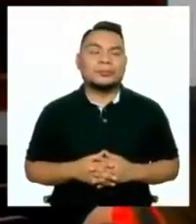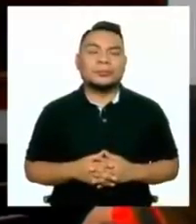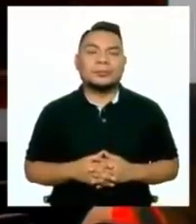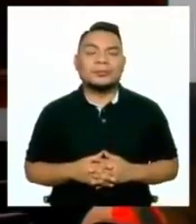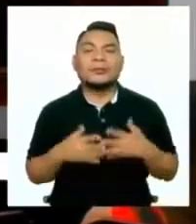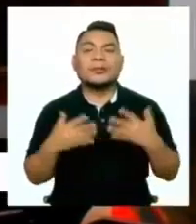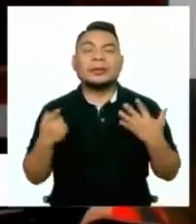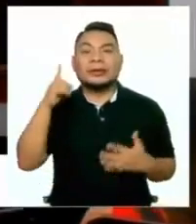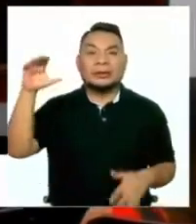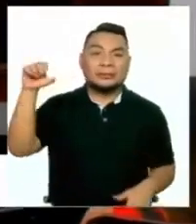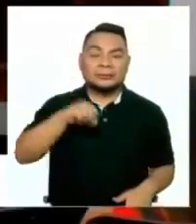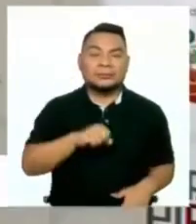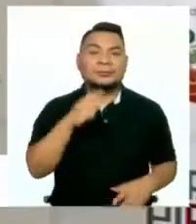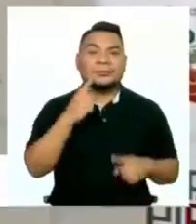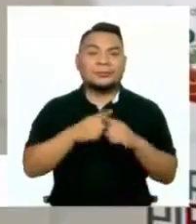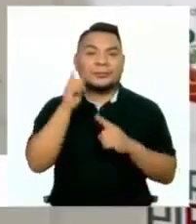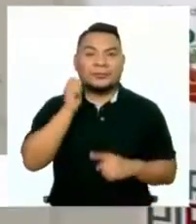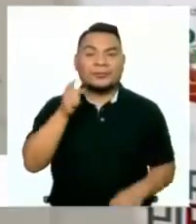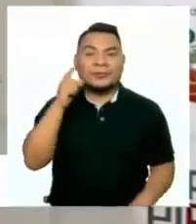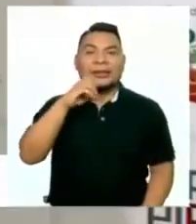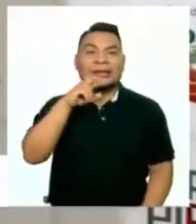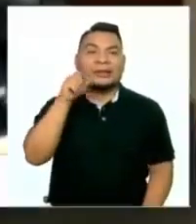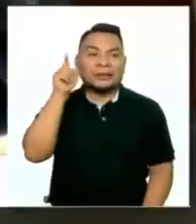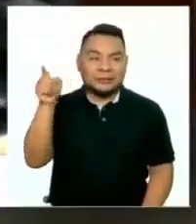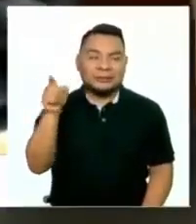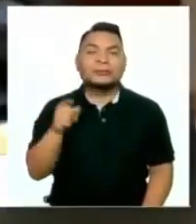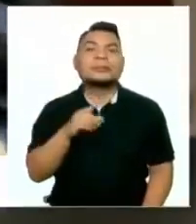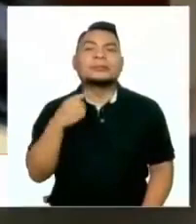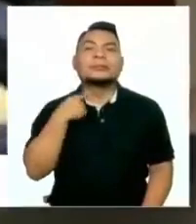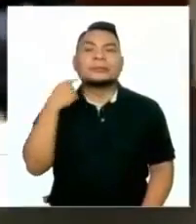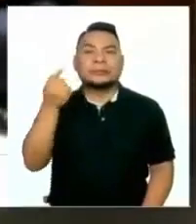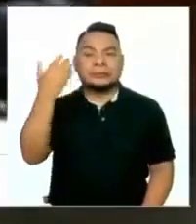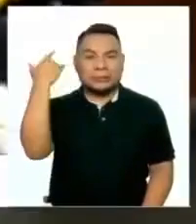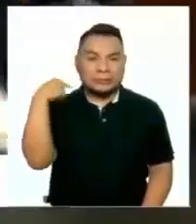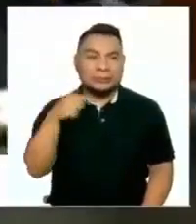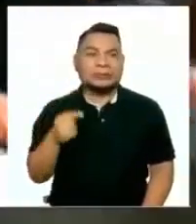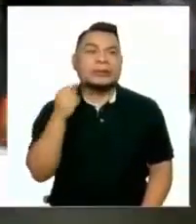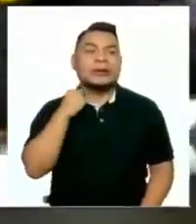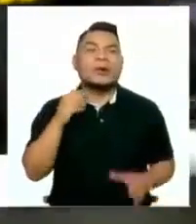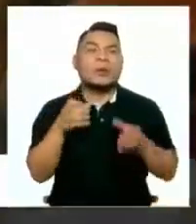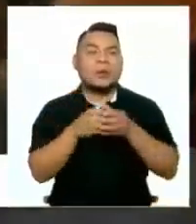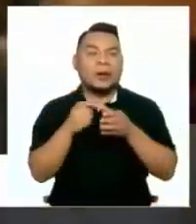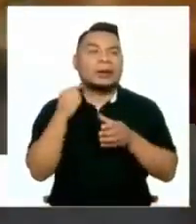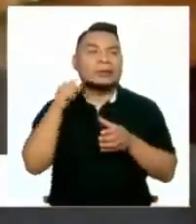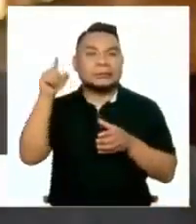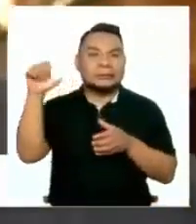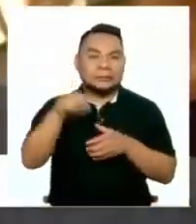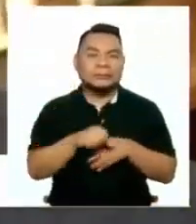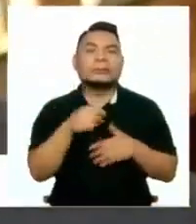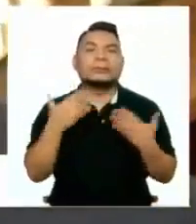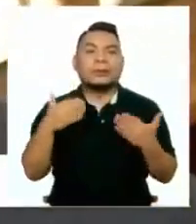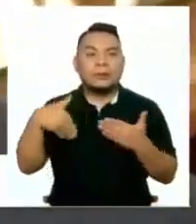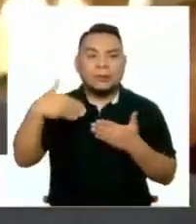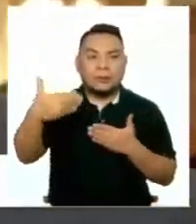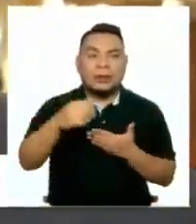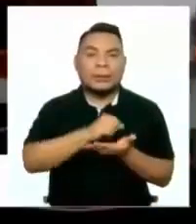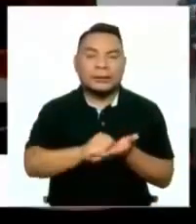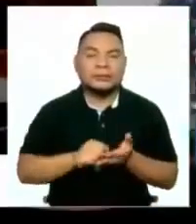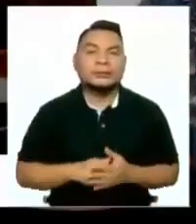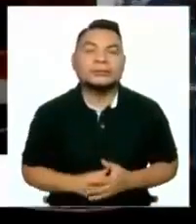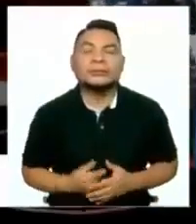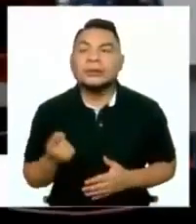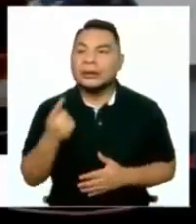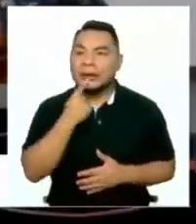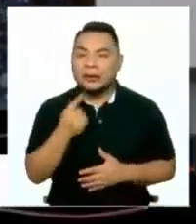La extradición del ex juez supremo César Inostrosa, involucrado en el caso Los Cuellos Blancos del Puerto, se daría en los próximos meses,